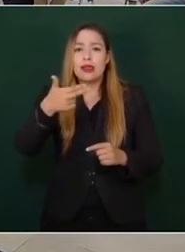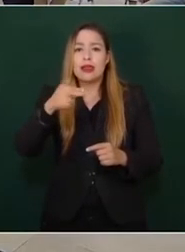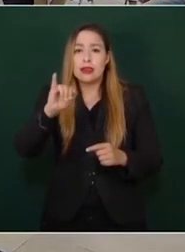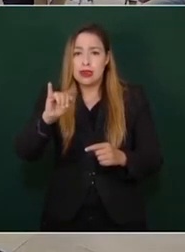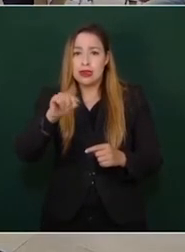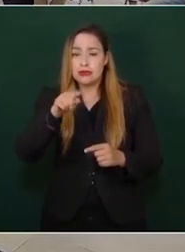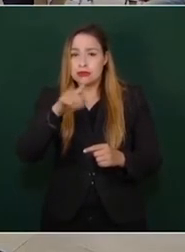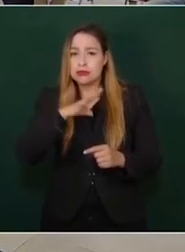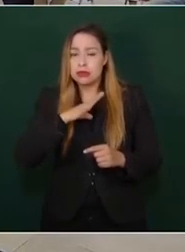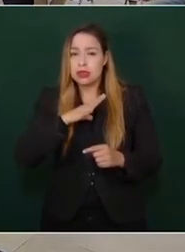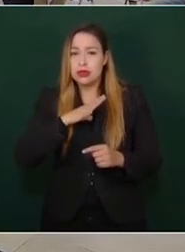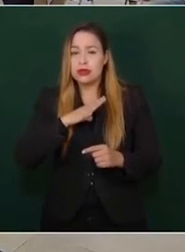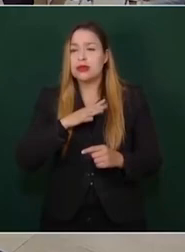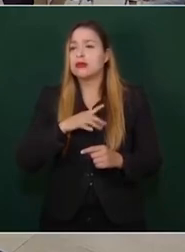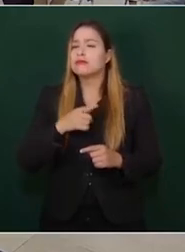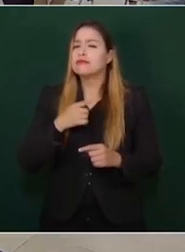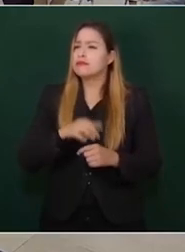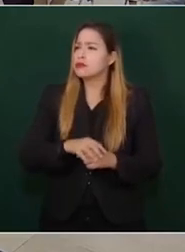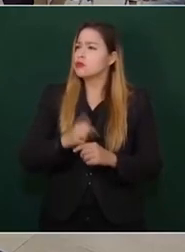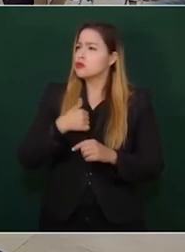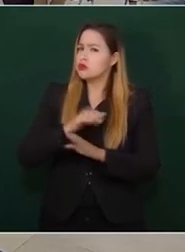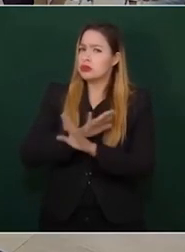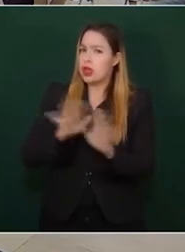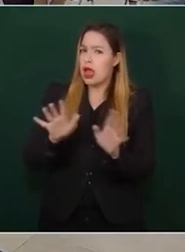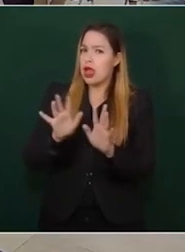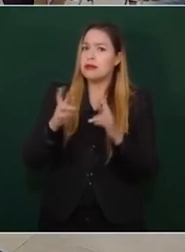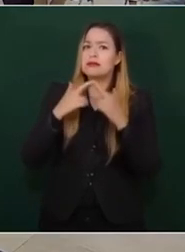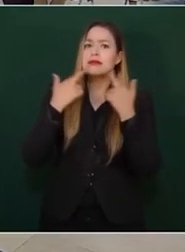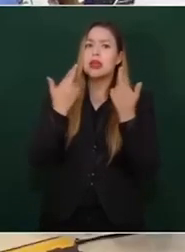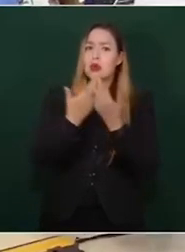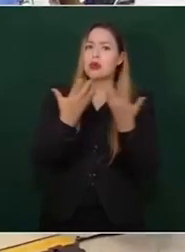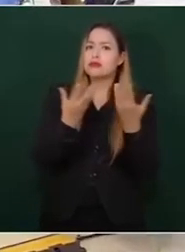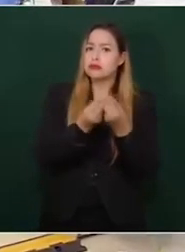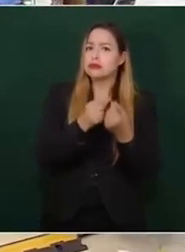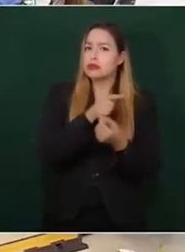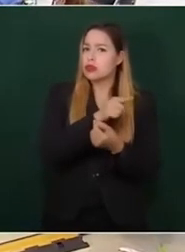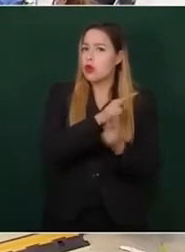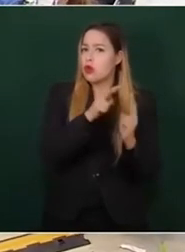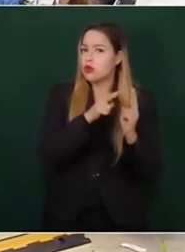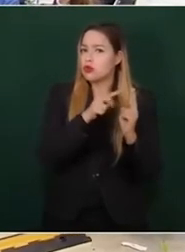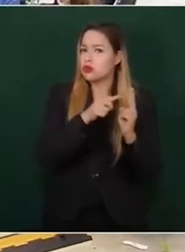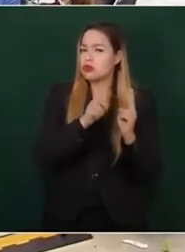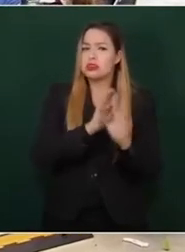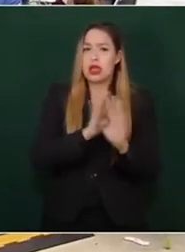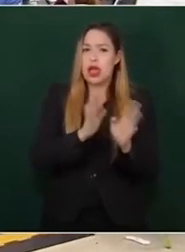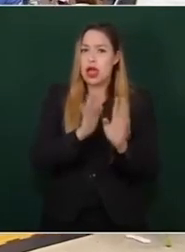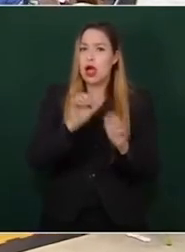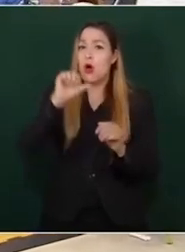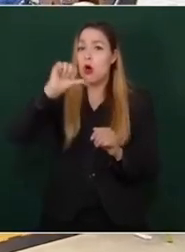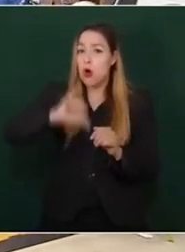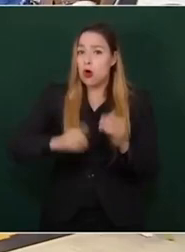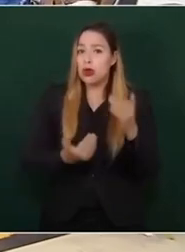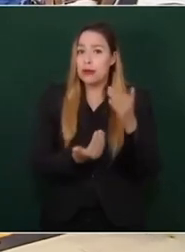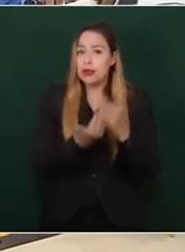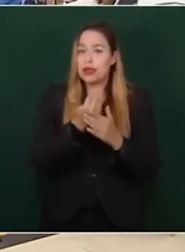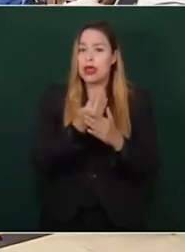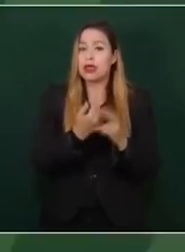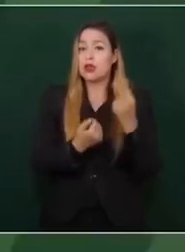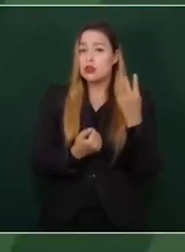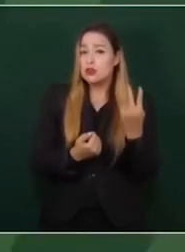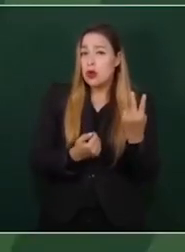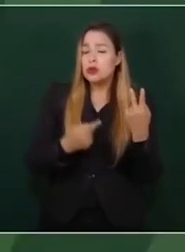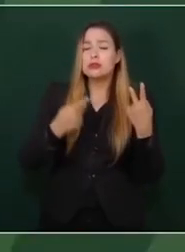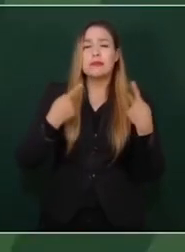último. Ya me reuní con ellos, ahora en la mañana, gente muy buena,